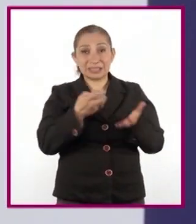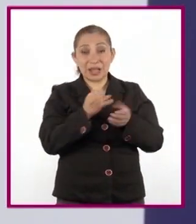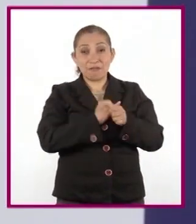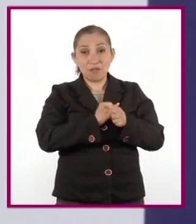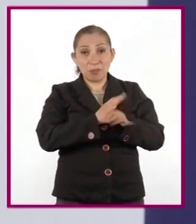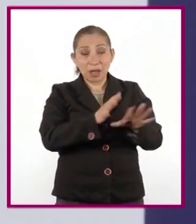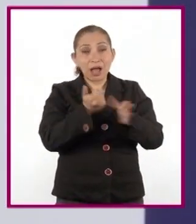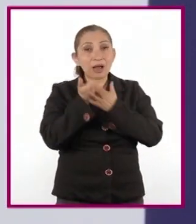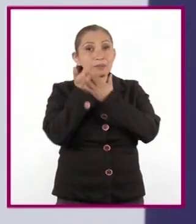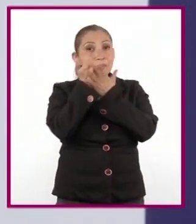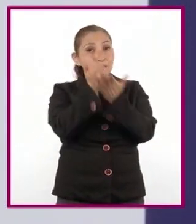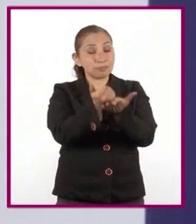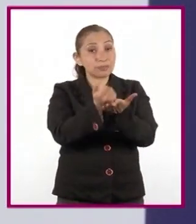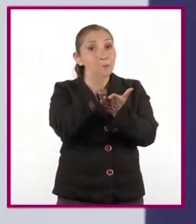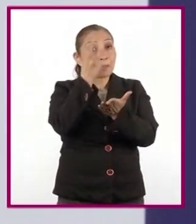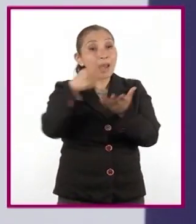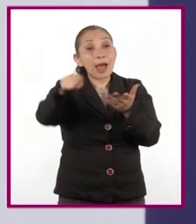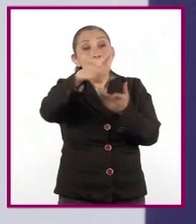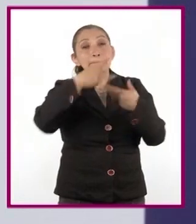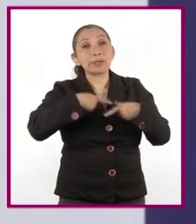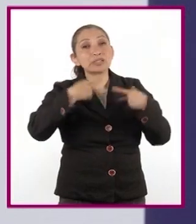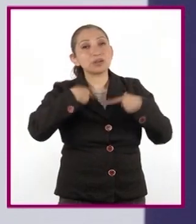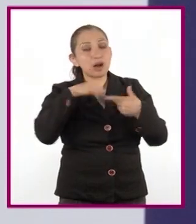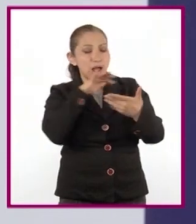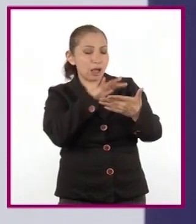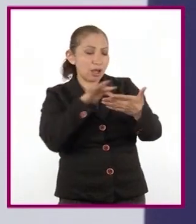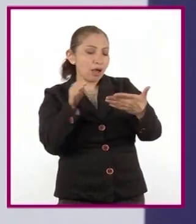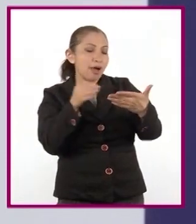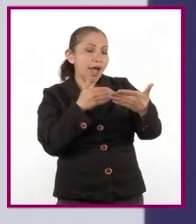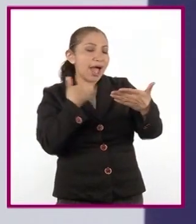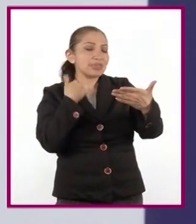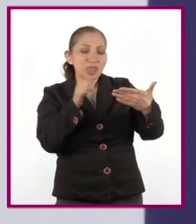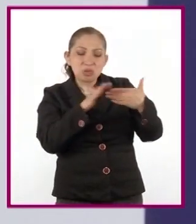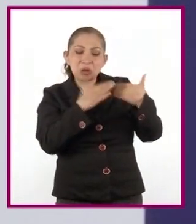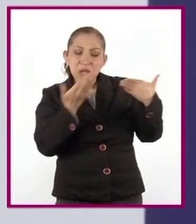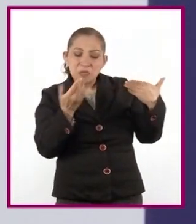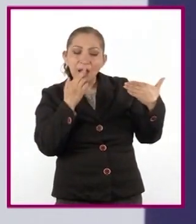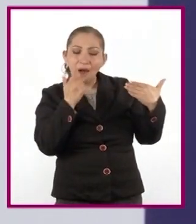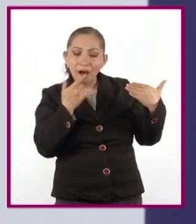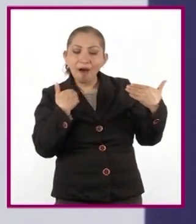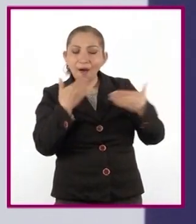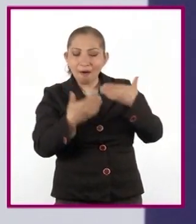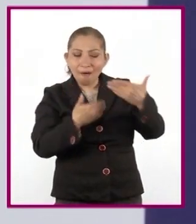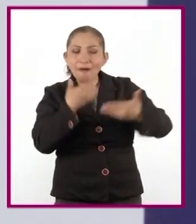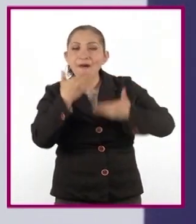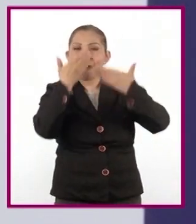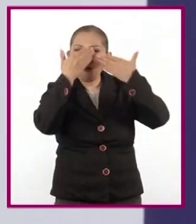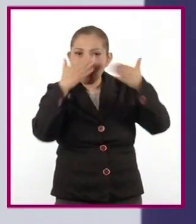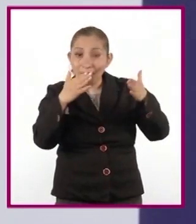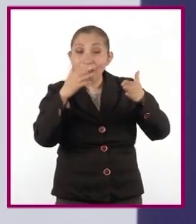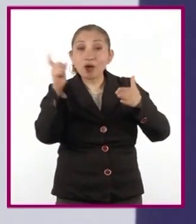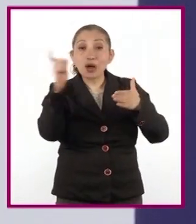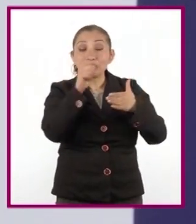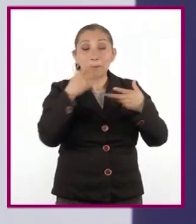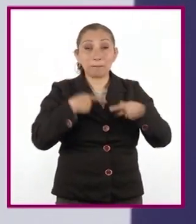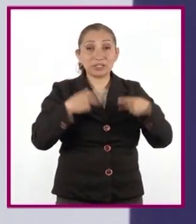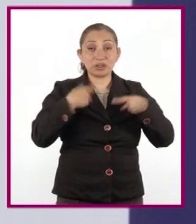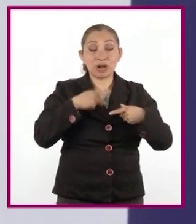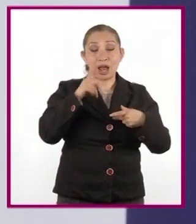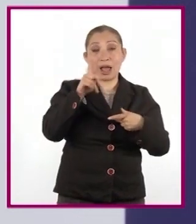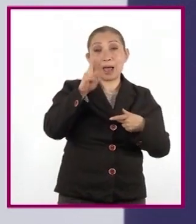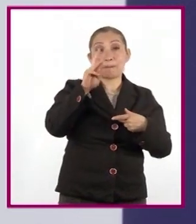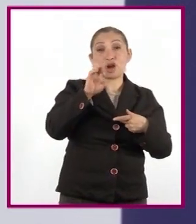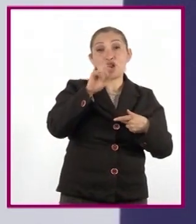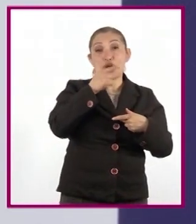ayuda a que el lector comprenda mejor el texto literario. Cuando la exposición del próloguista está